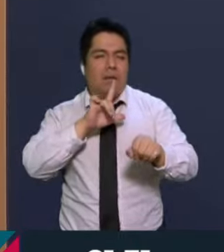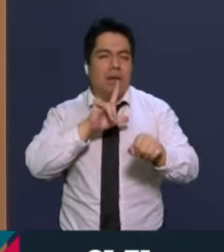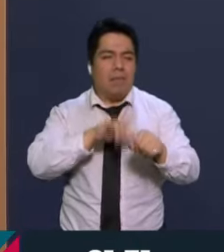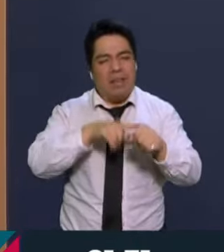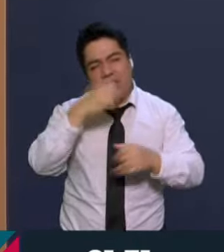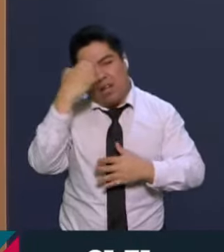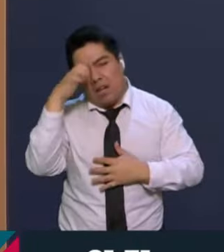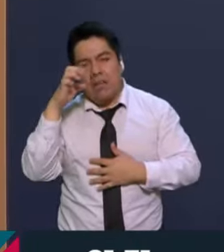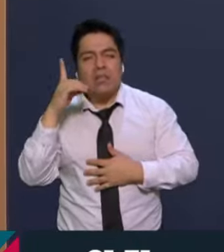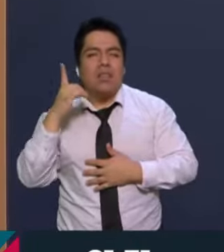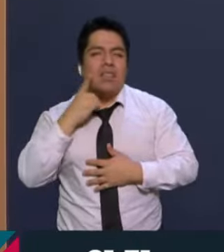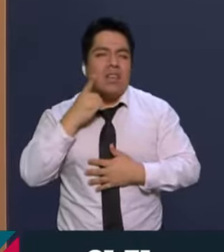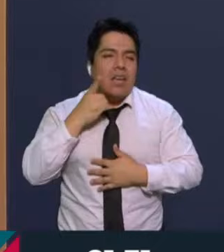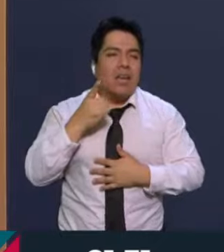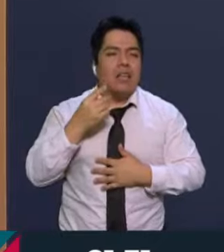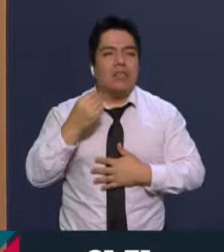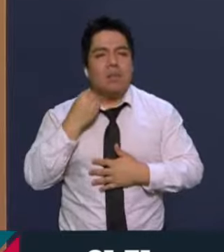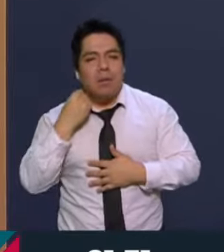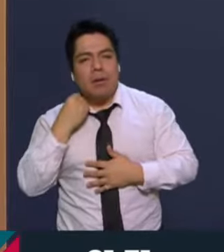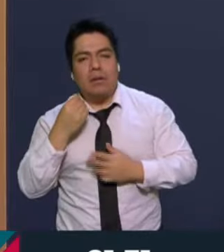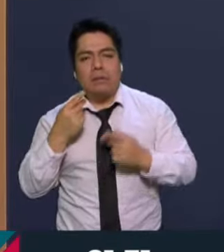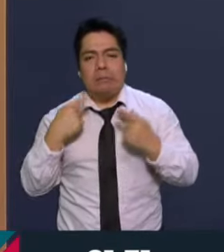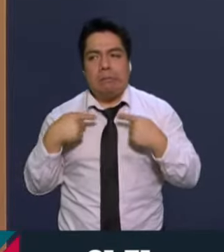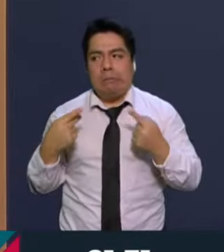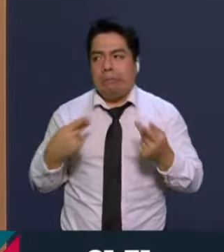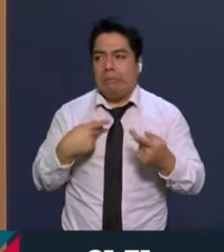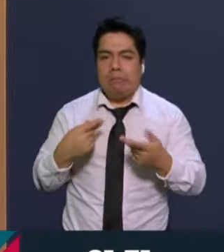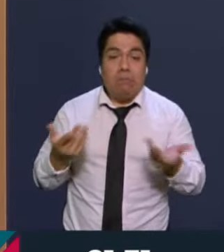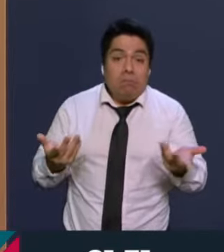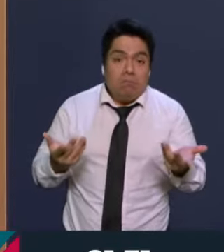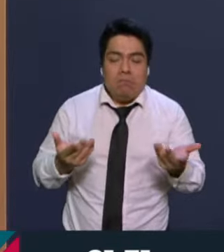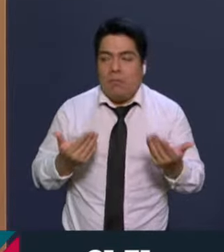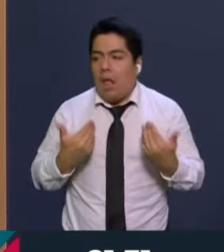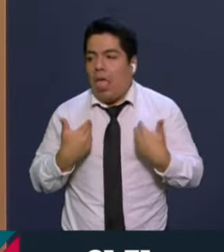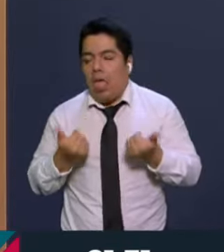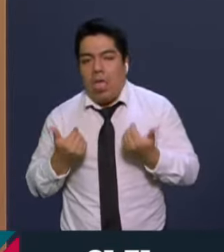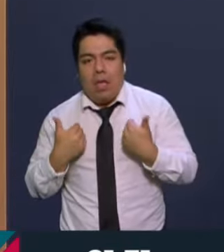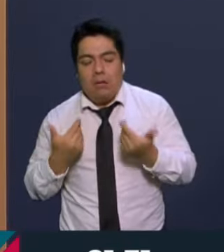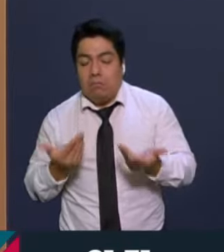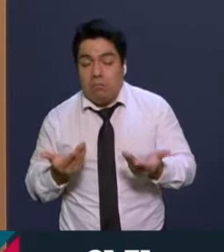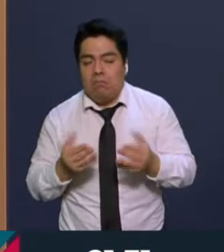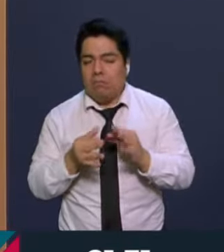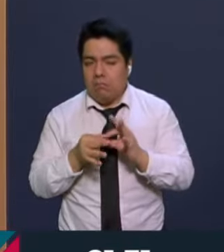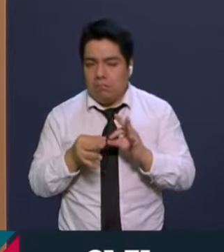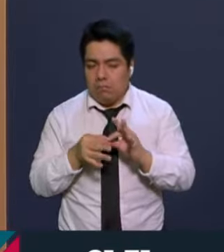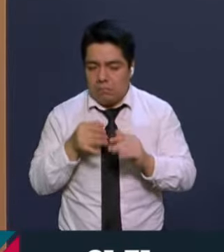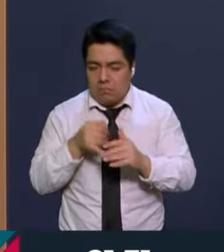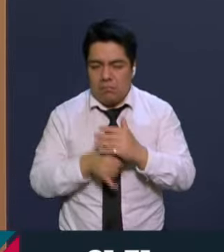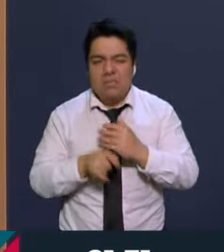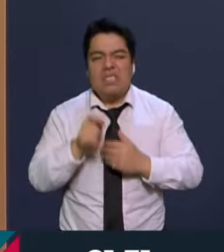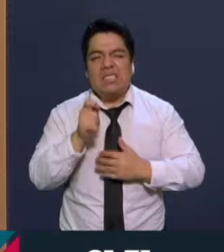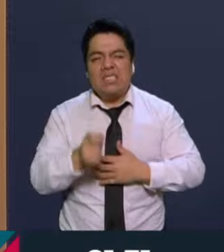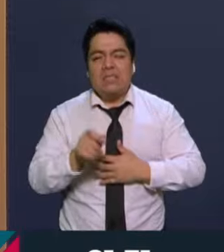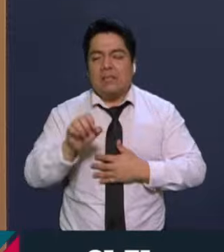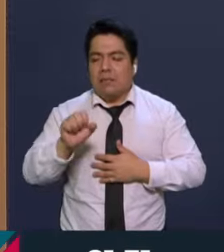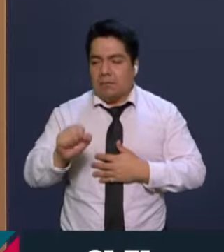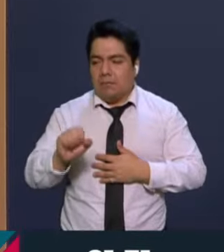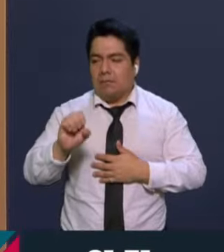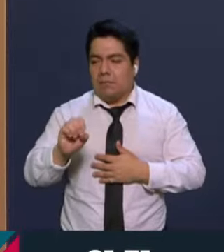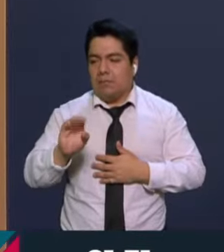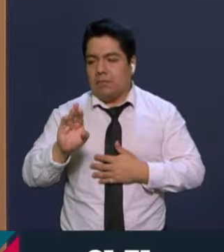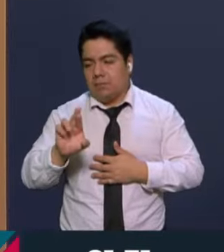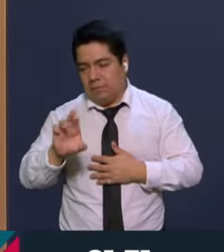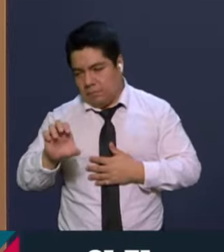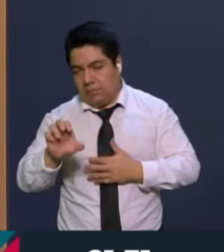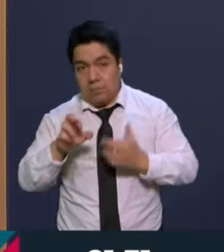diputados y de repente los ciudadanos de a pie como yo y como la audiencia, no terminamos de entender. ¿Qué es la sobre representación de la que se